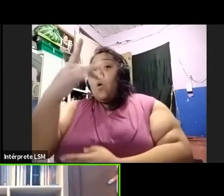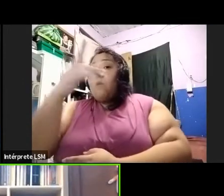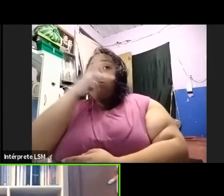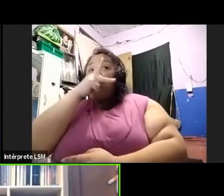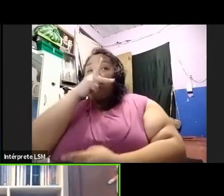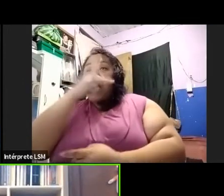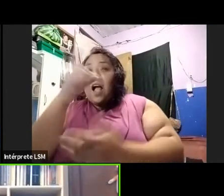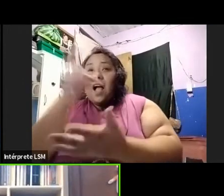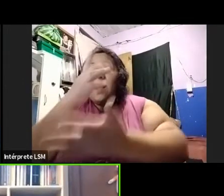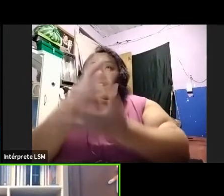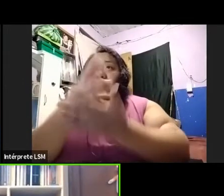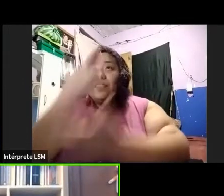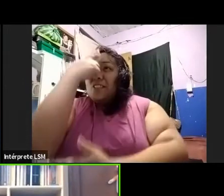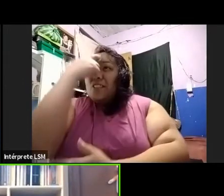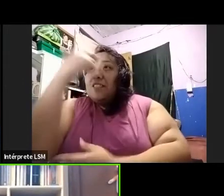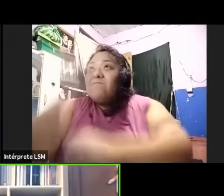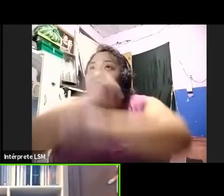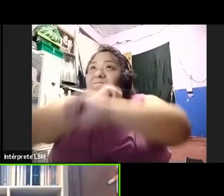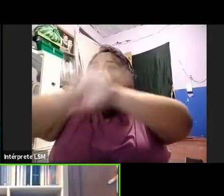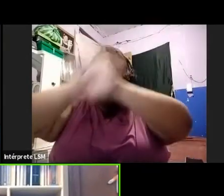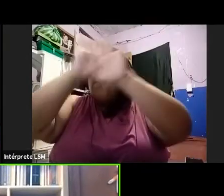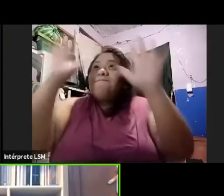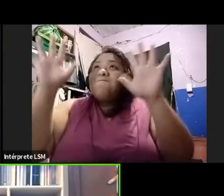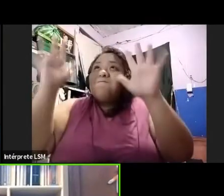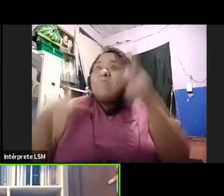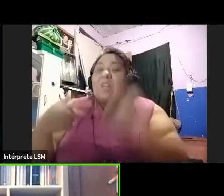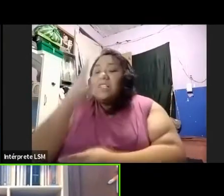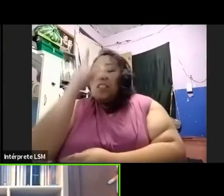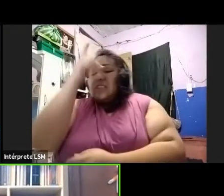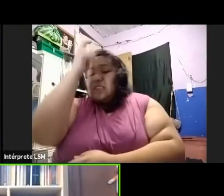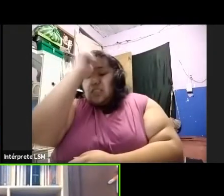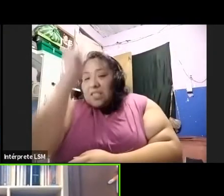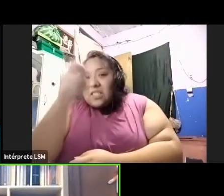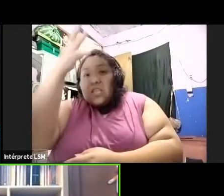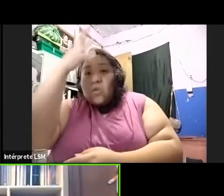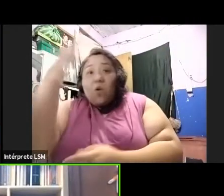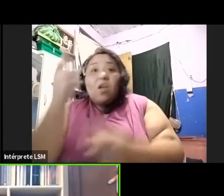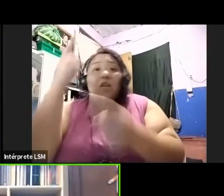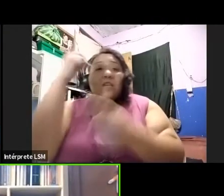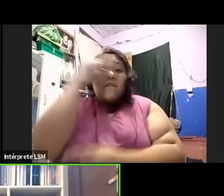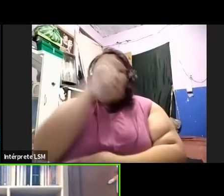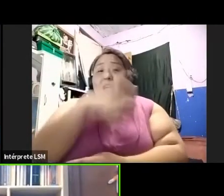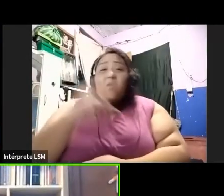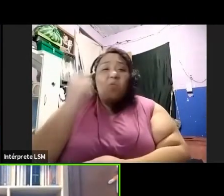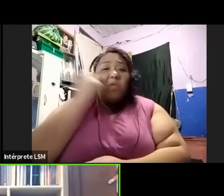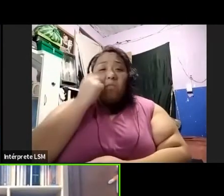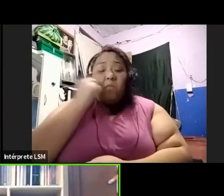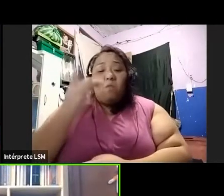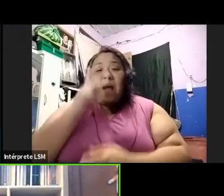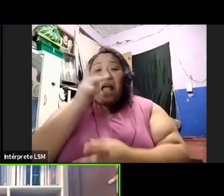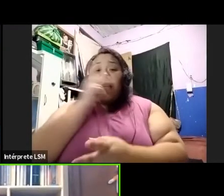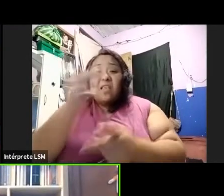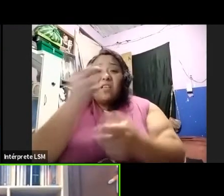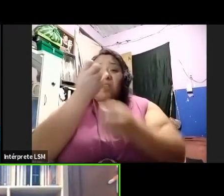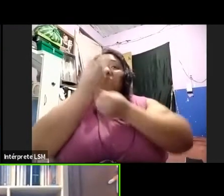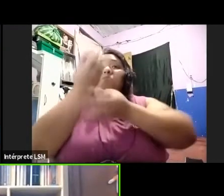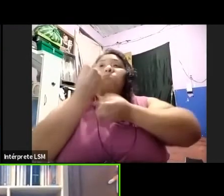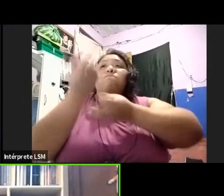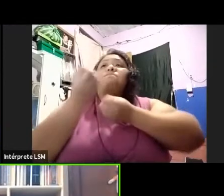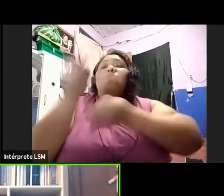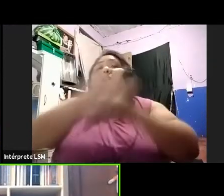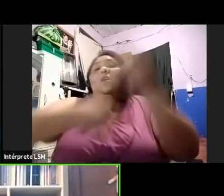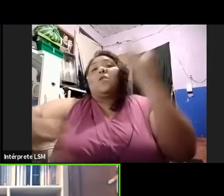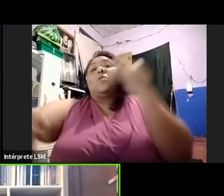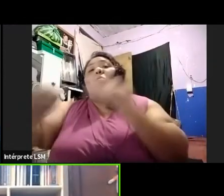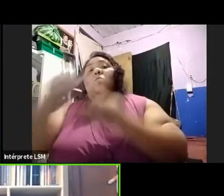ante lo indescifrable. Es en las palabras donde encontramos no el discurso, sino la posibilidad realista